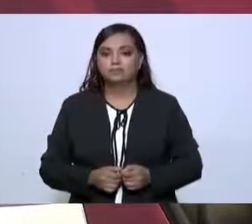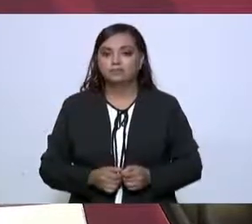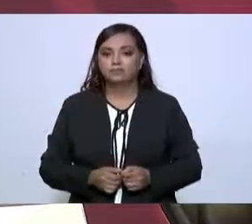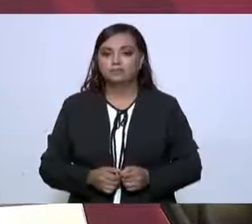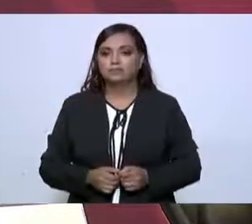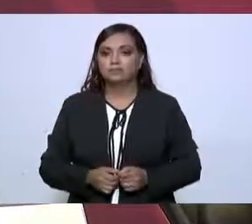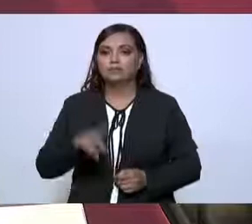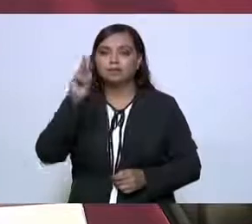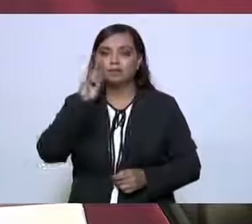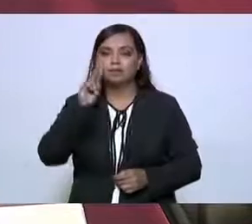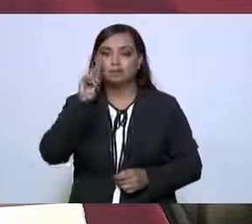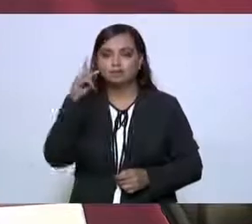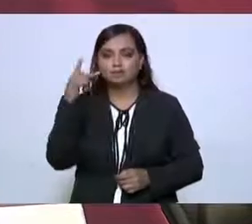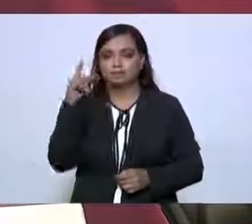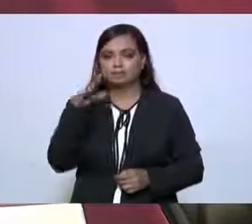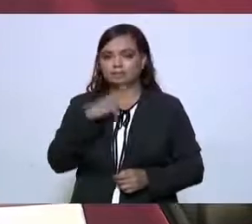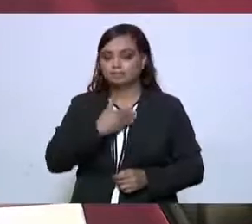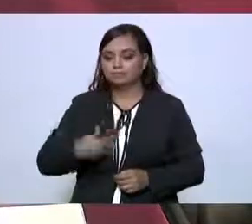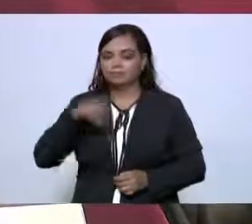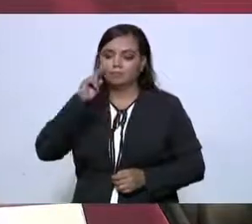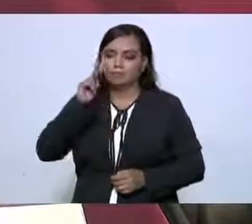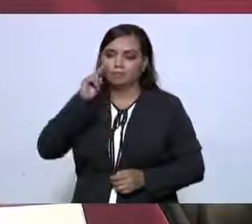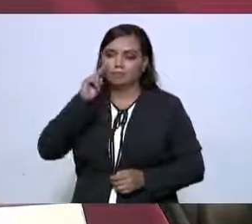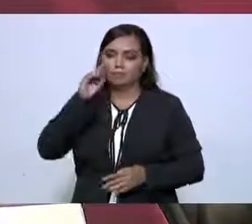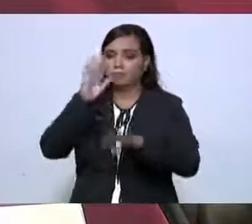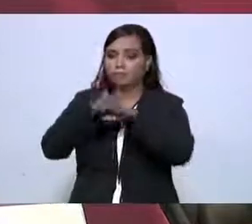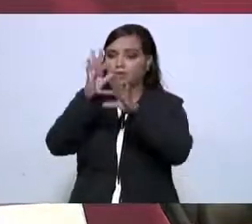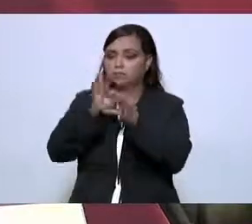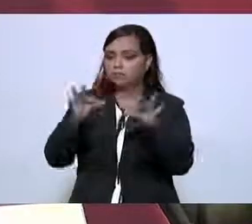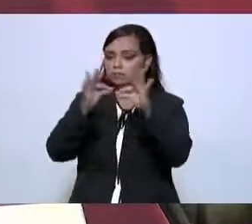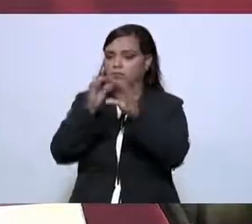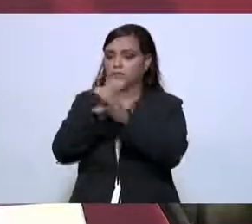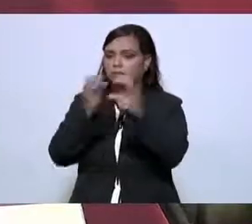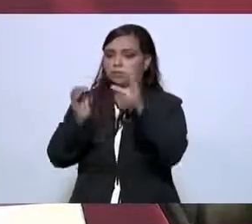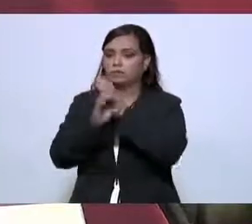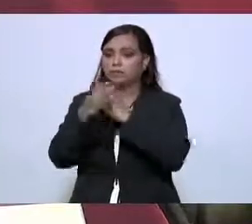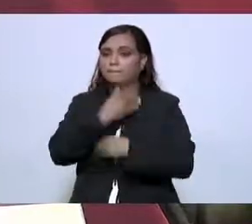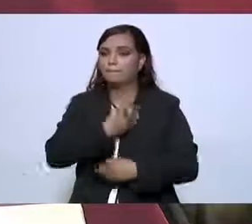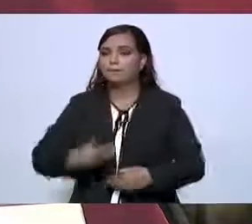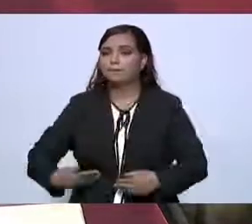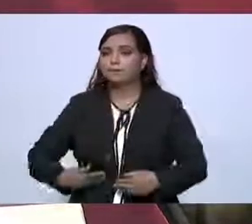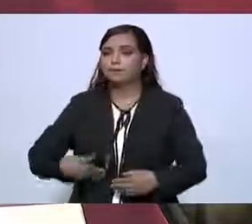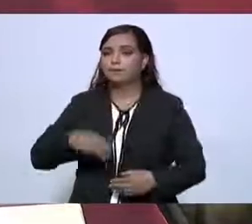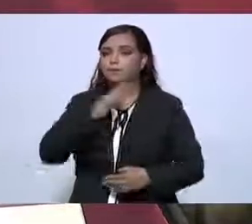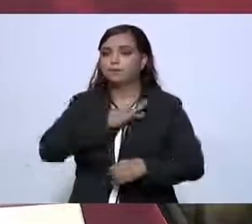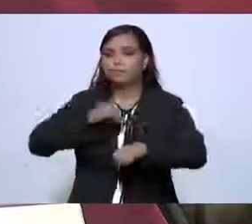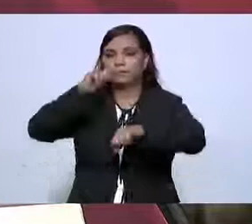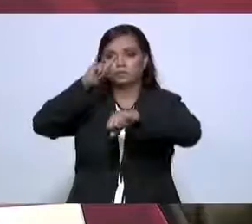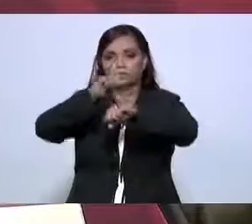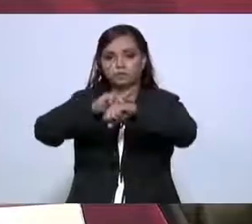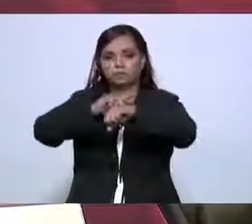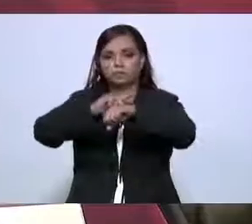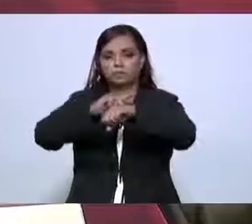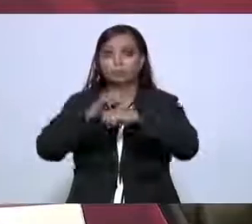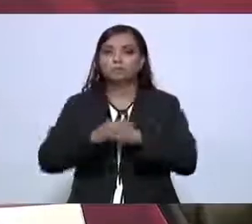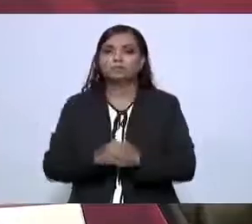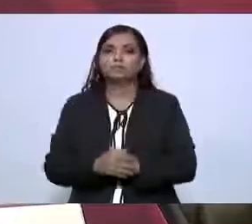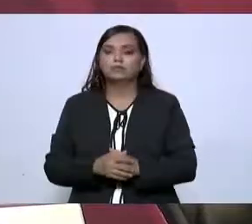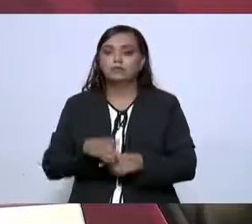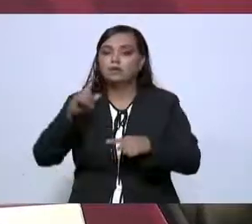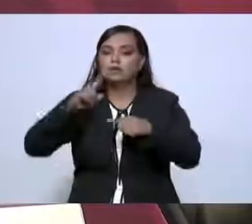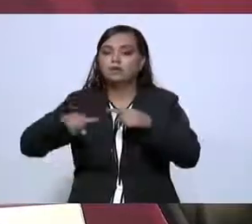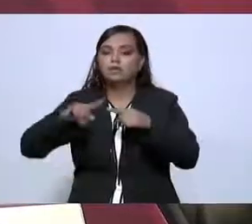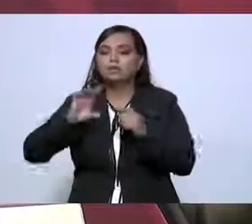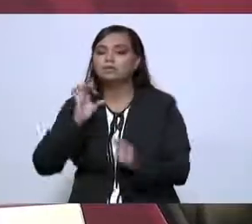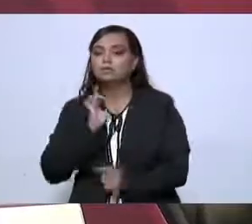Veía yo en las prioridades de los presidentes municipales lo de quitar